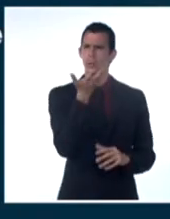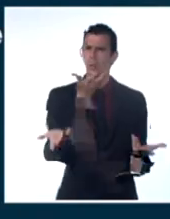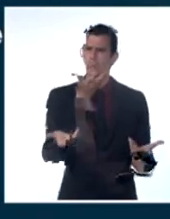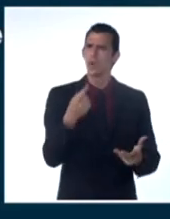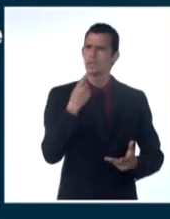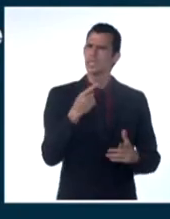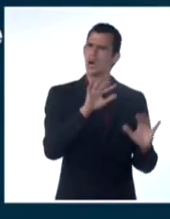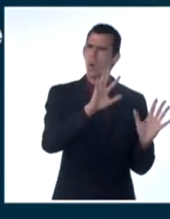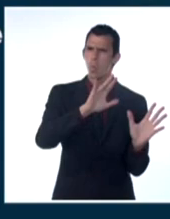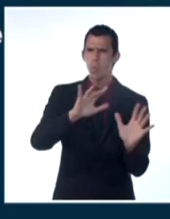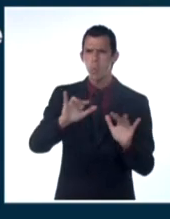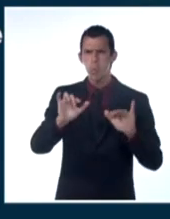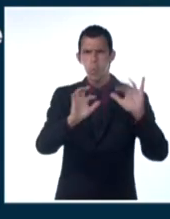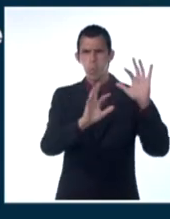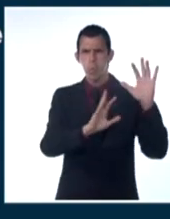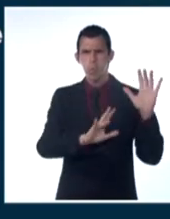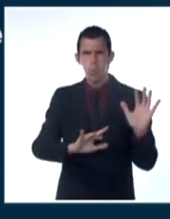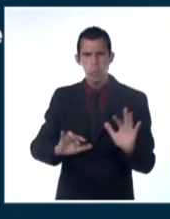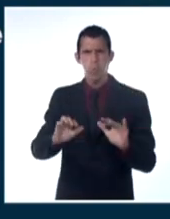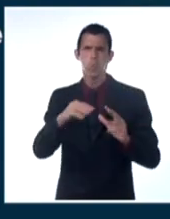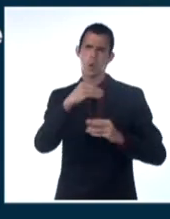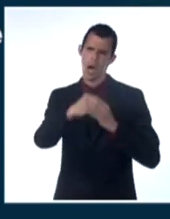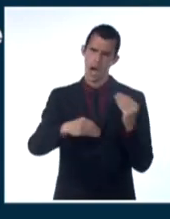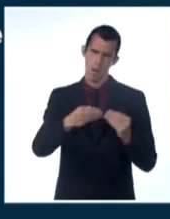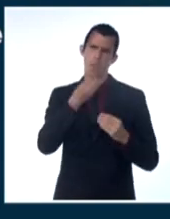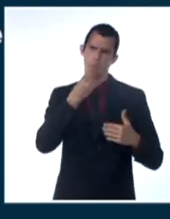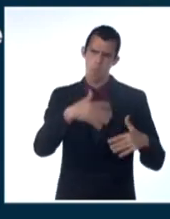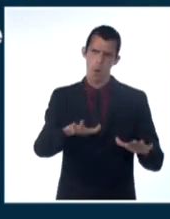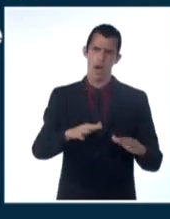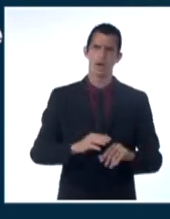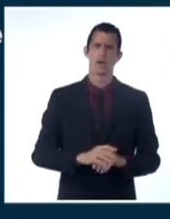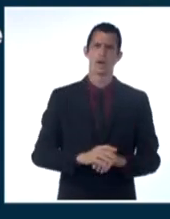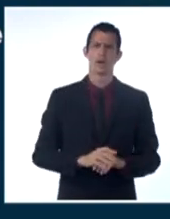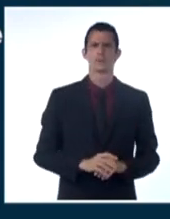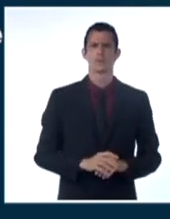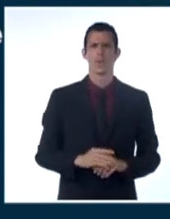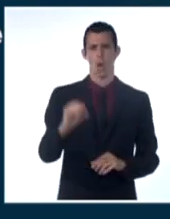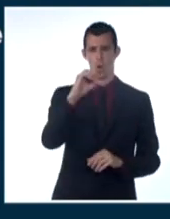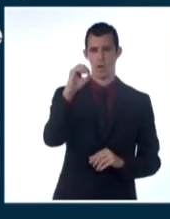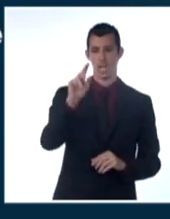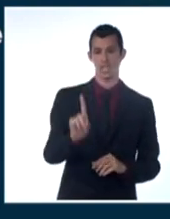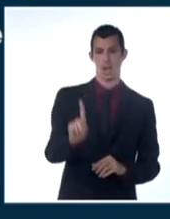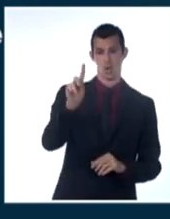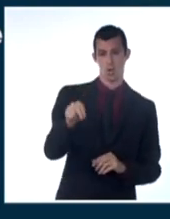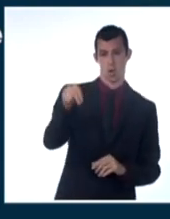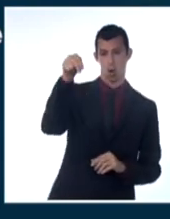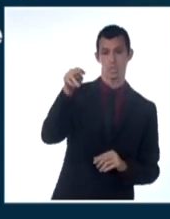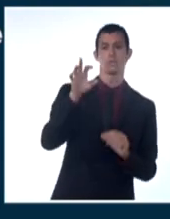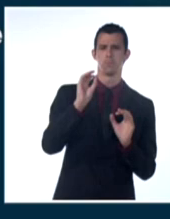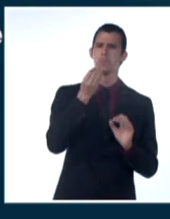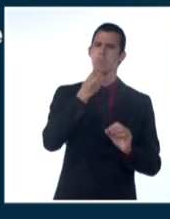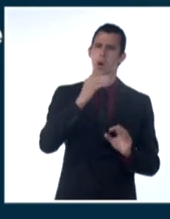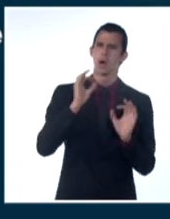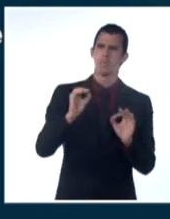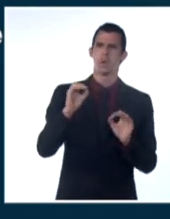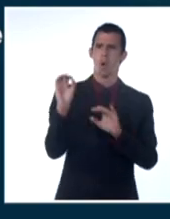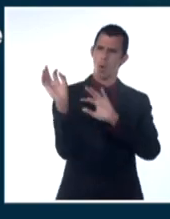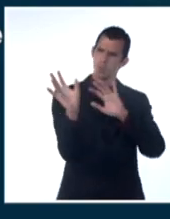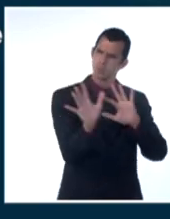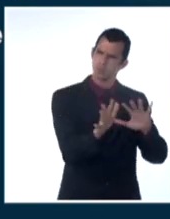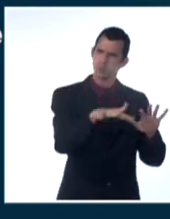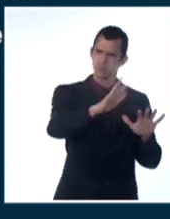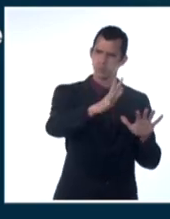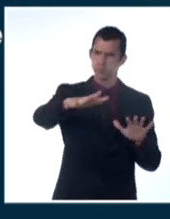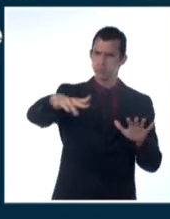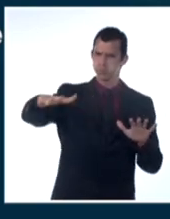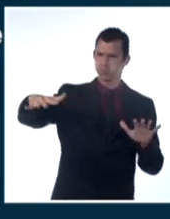nordeste y el este, velocidades entre 10 y 25 kilómetros por hora en zonas de toda la costa norte, mientras que tendremos también durante la tarde brisas marinas en toda la costa